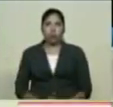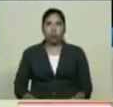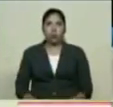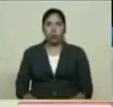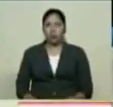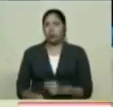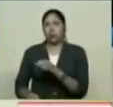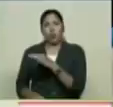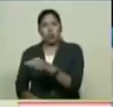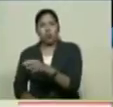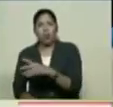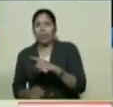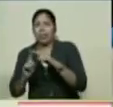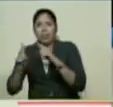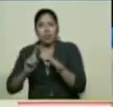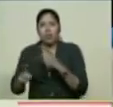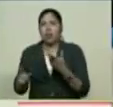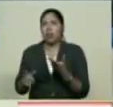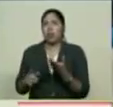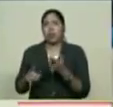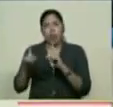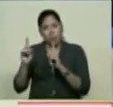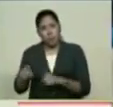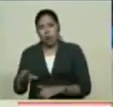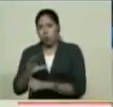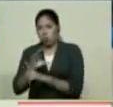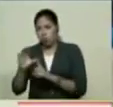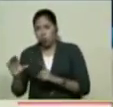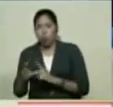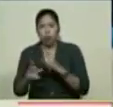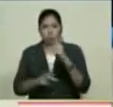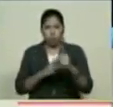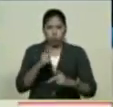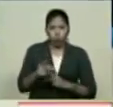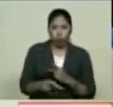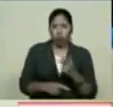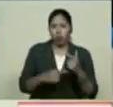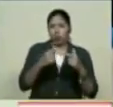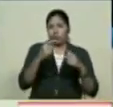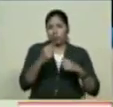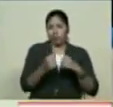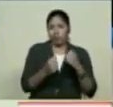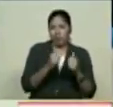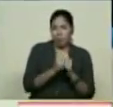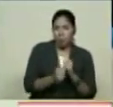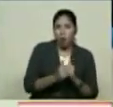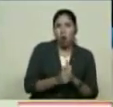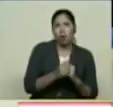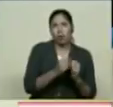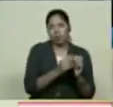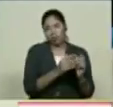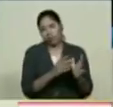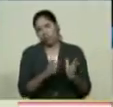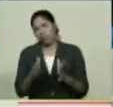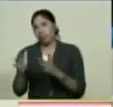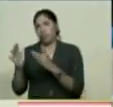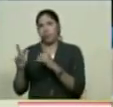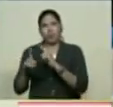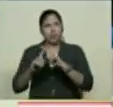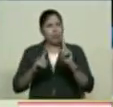Pecuaria Recreativa Pero también cultural En términos Porque la cultura es todo Y también deportiva Entonces ahí hay